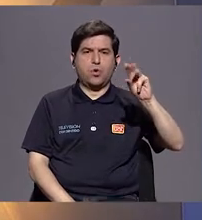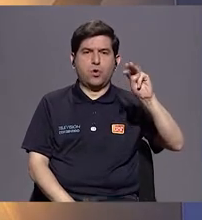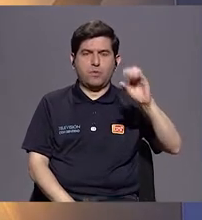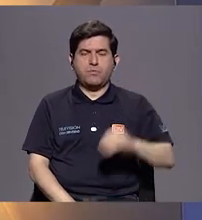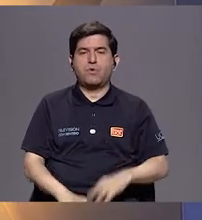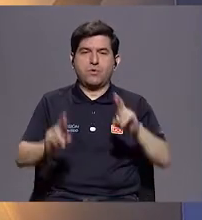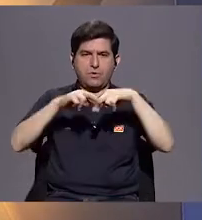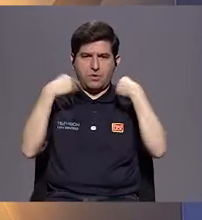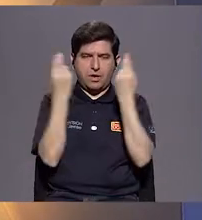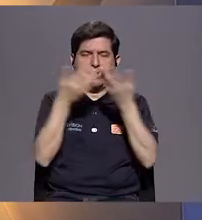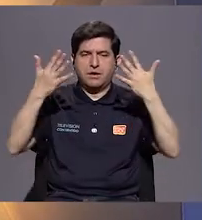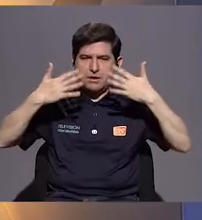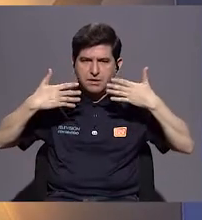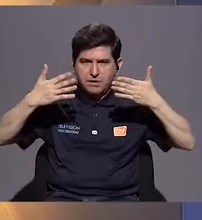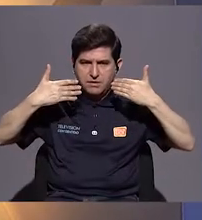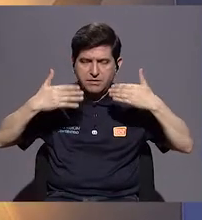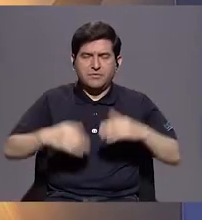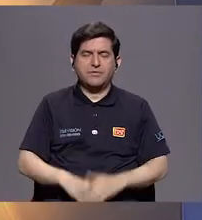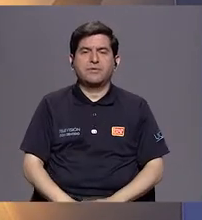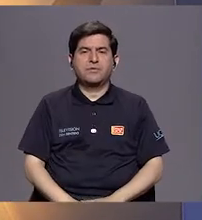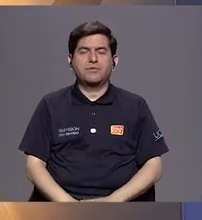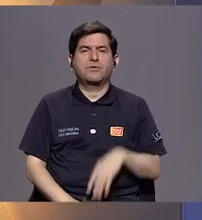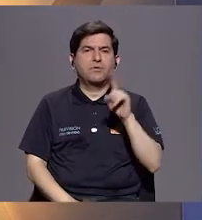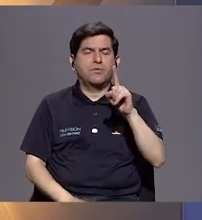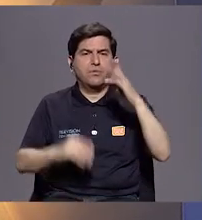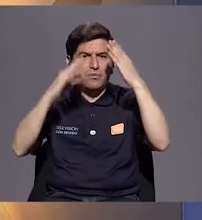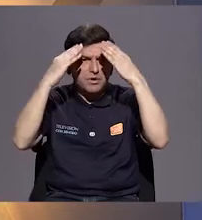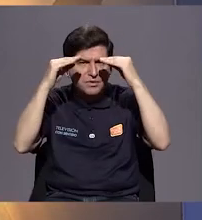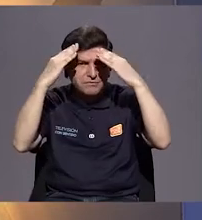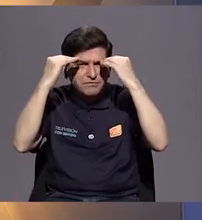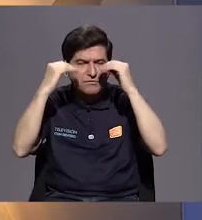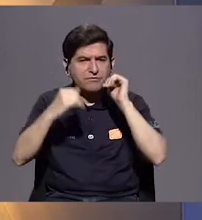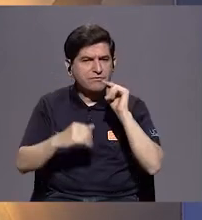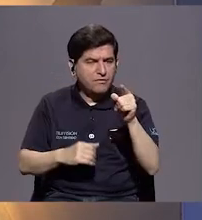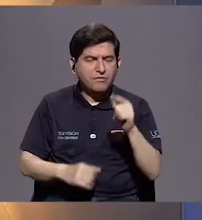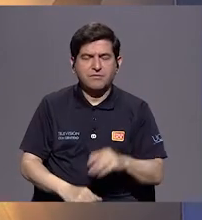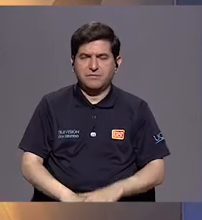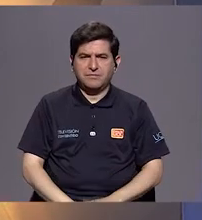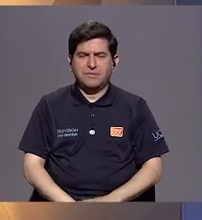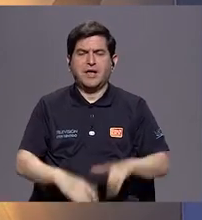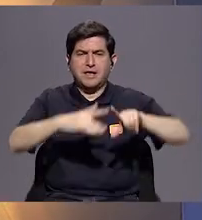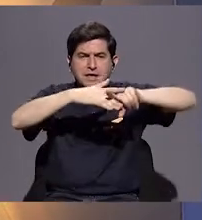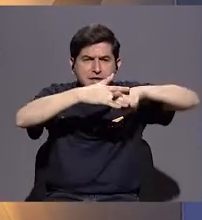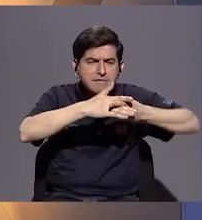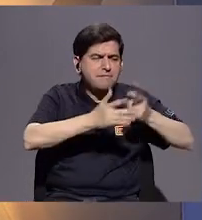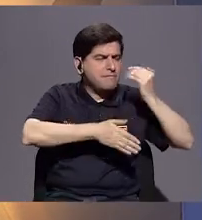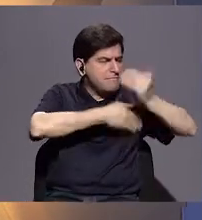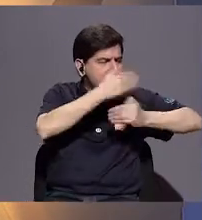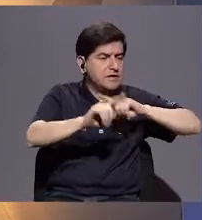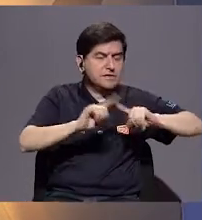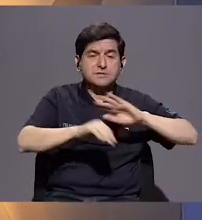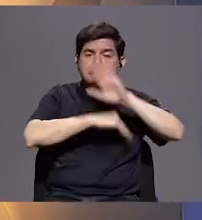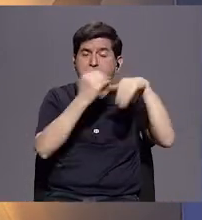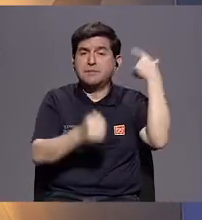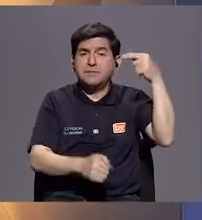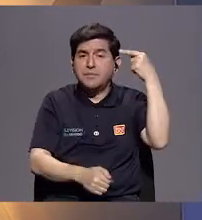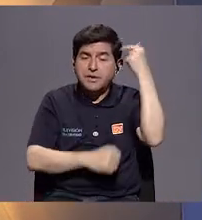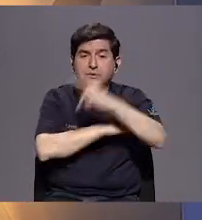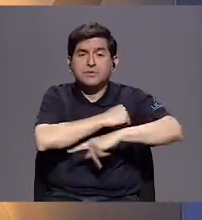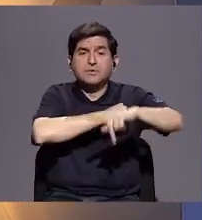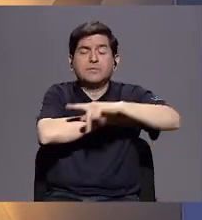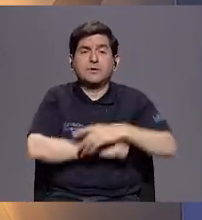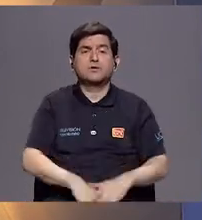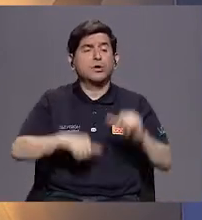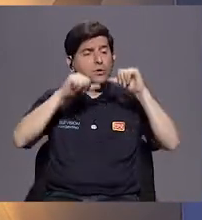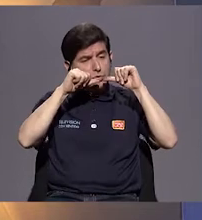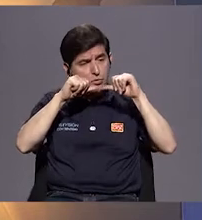del Ambiente, el informe de Bruntlan, de Estocolmo empieza ahí el proceso, pero todos los gobiernos de este